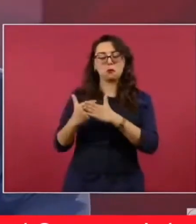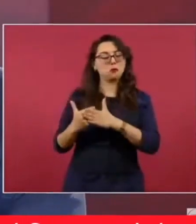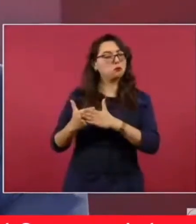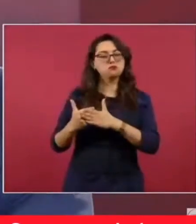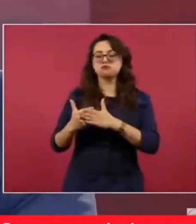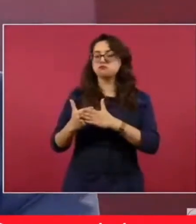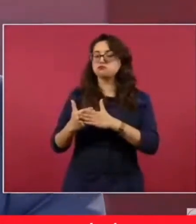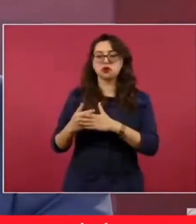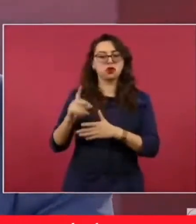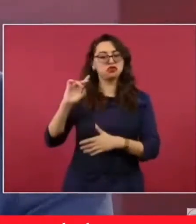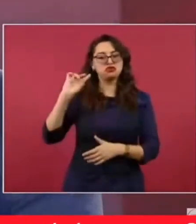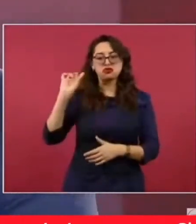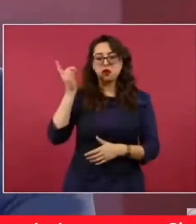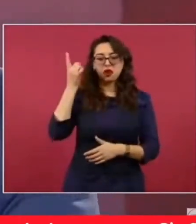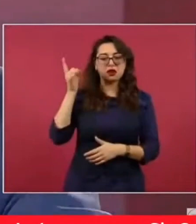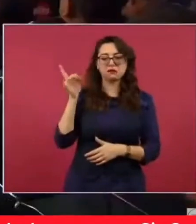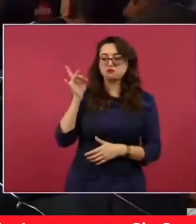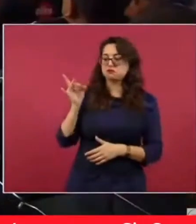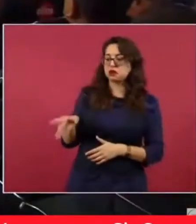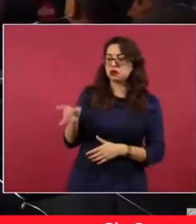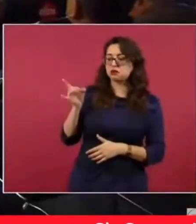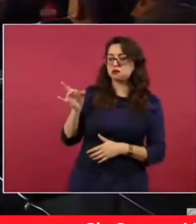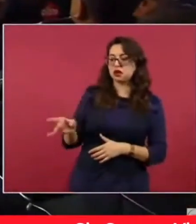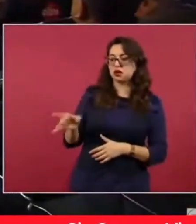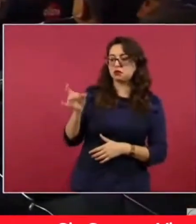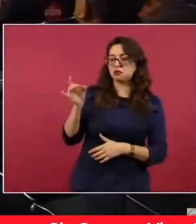Entonces, esto es confianza.